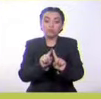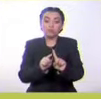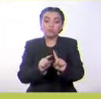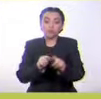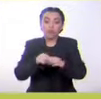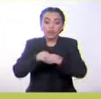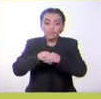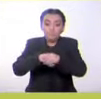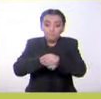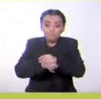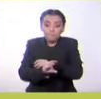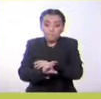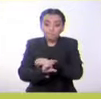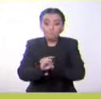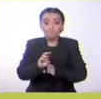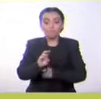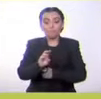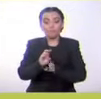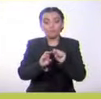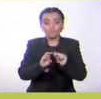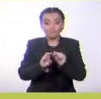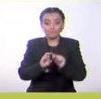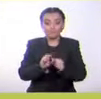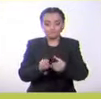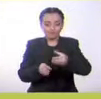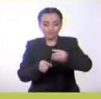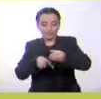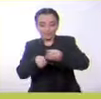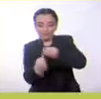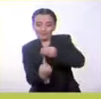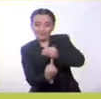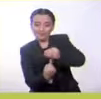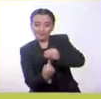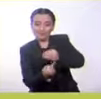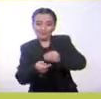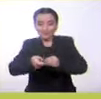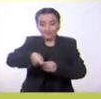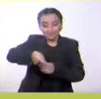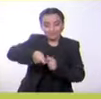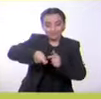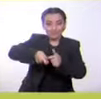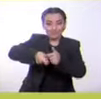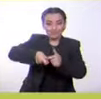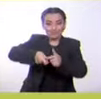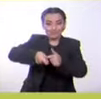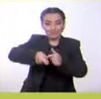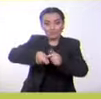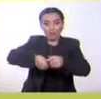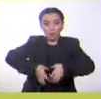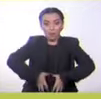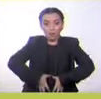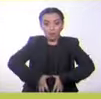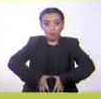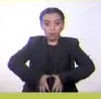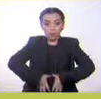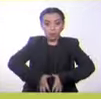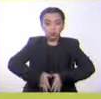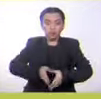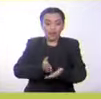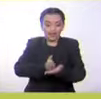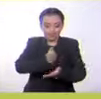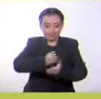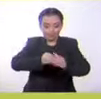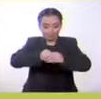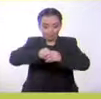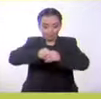Esto quiere decir que nacen directamente del interior del vientre de la madre a través de un canal